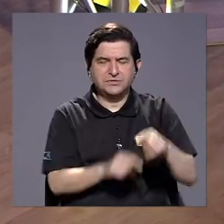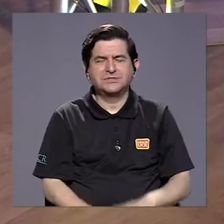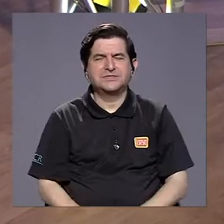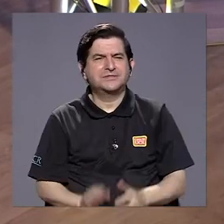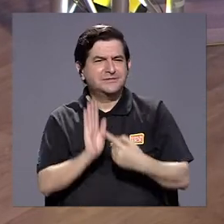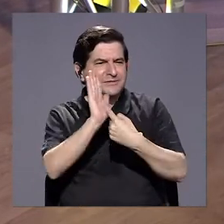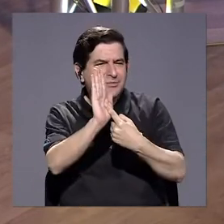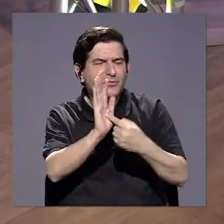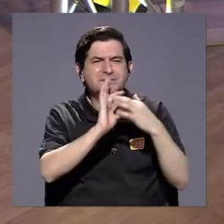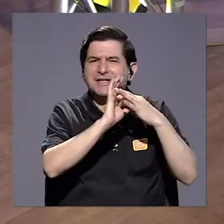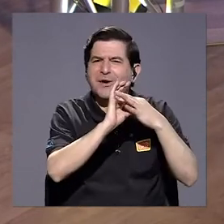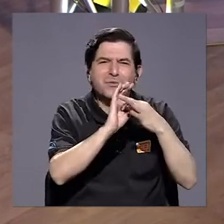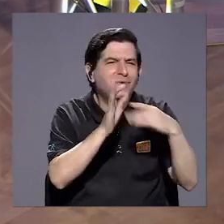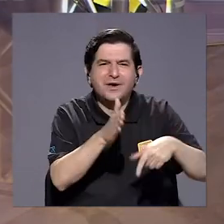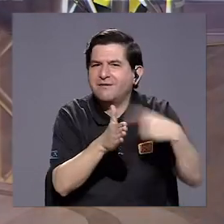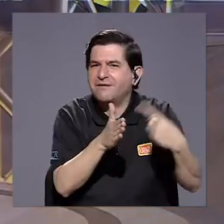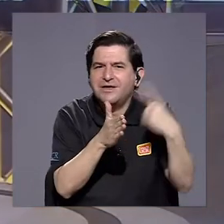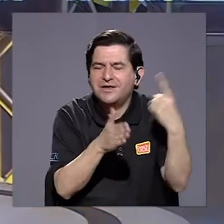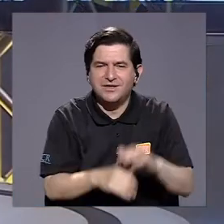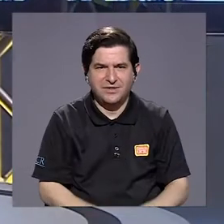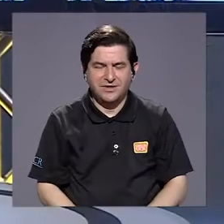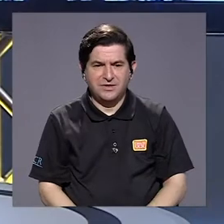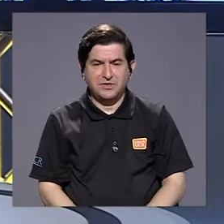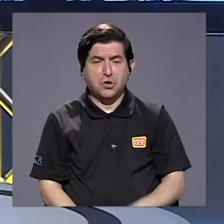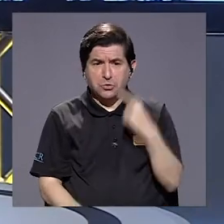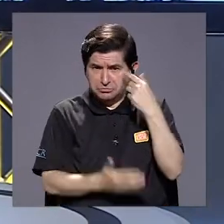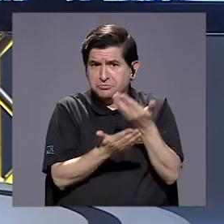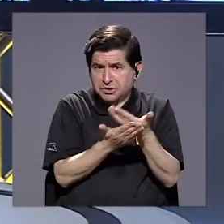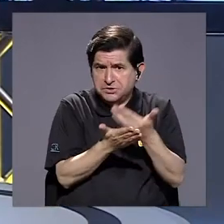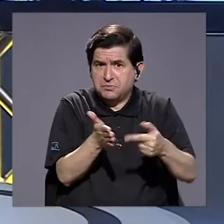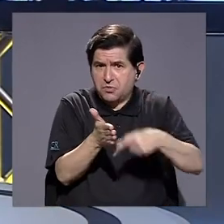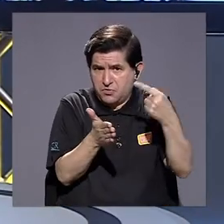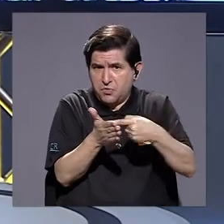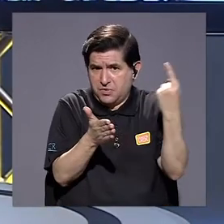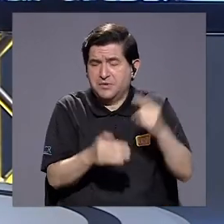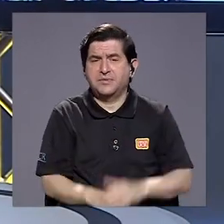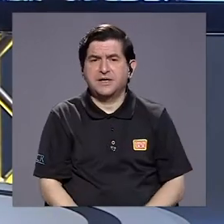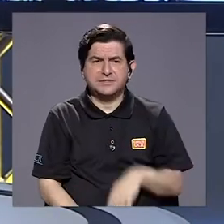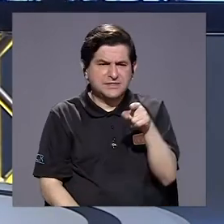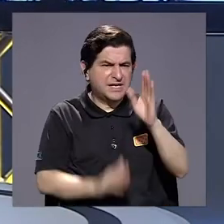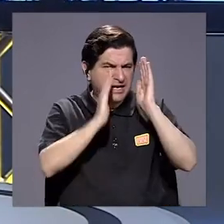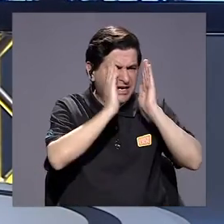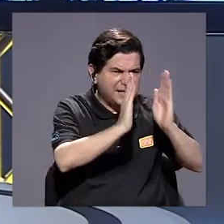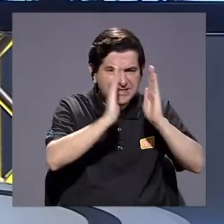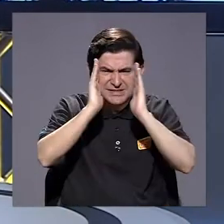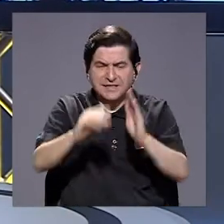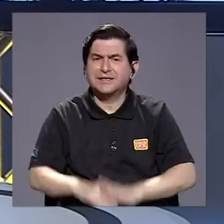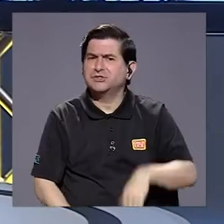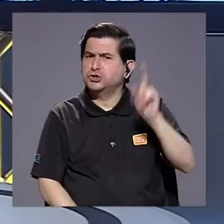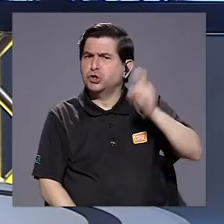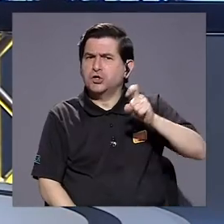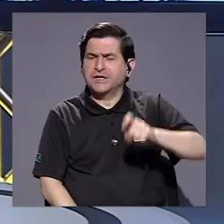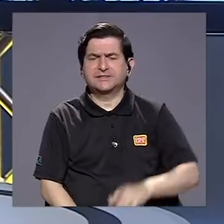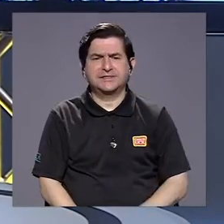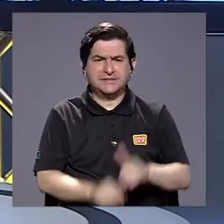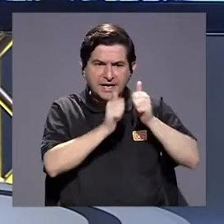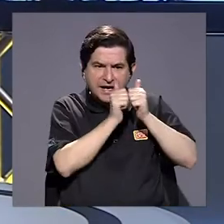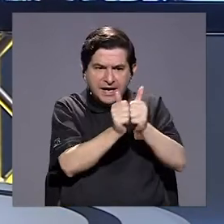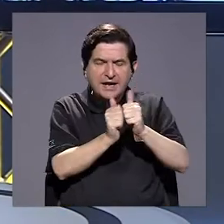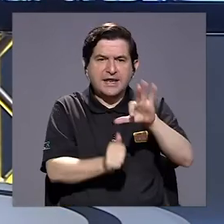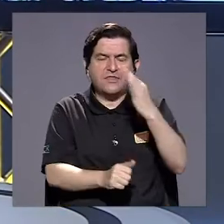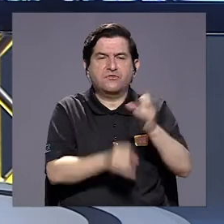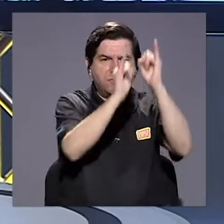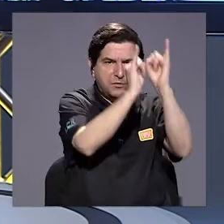una presentación conjunta. Hemos recibido muchas veces testimoniales en el orden de que esa atención más bien tiene que ser